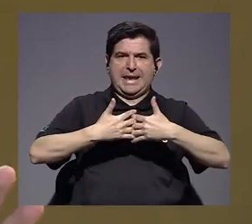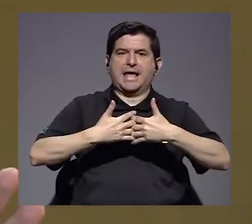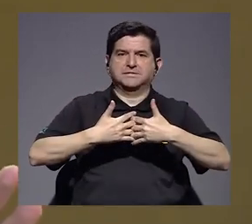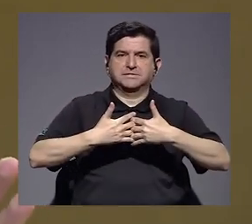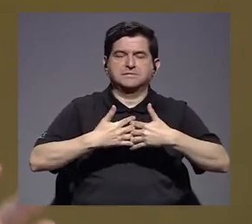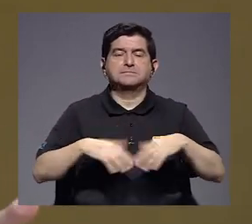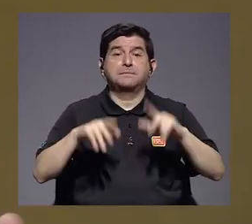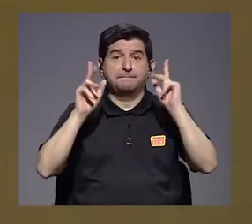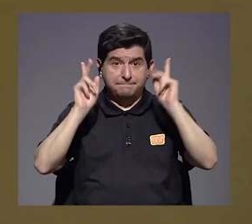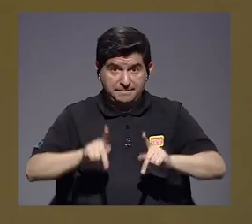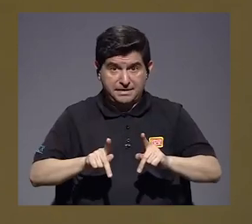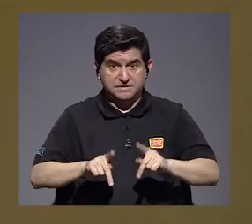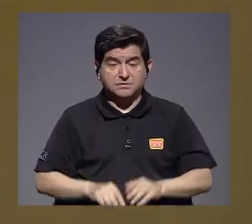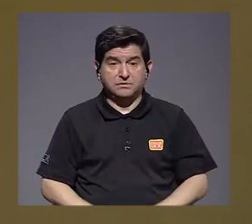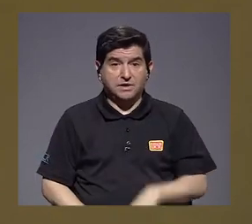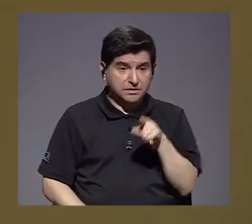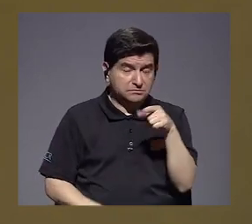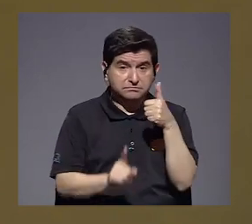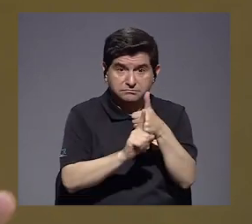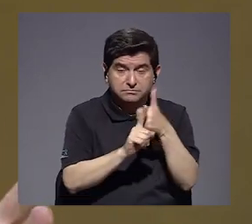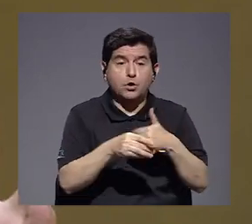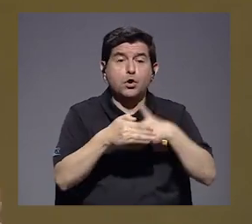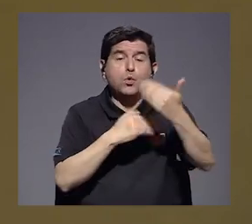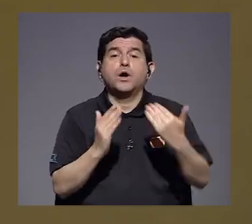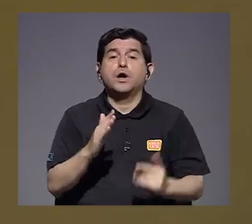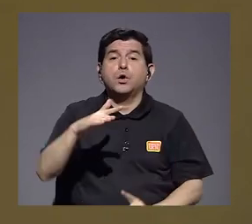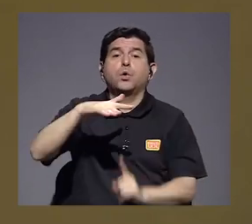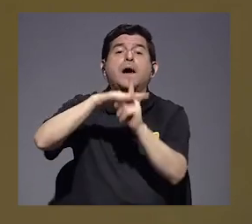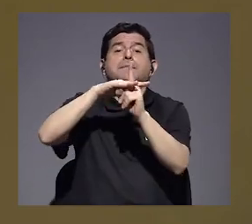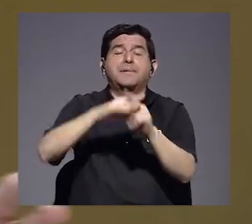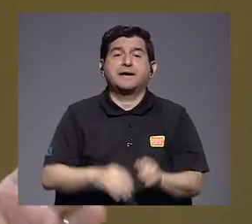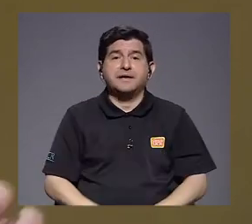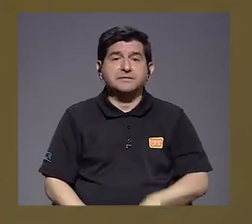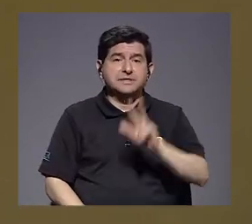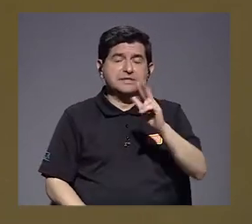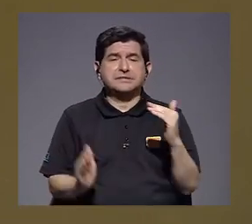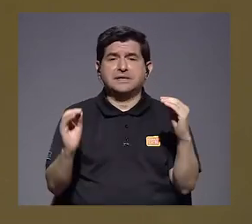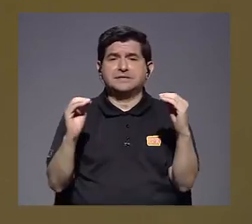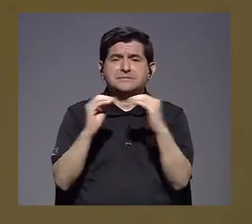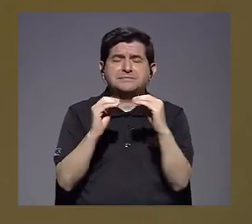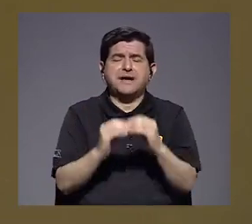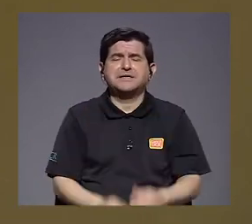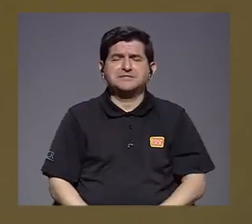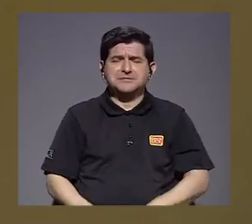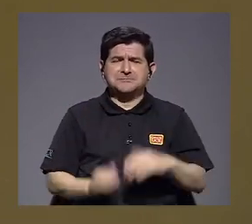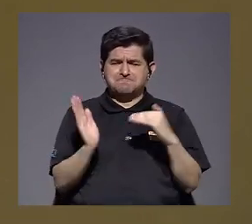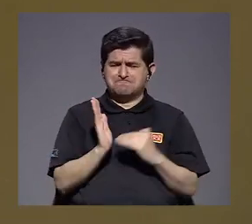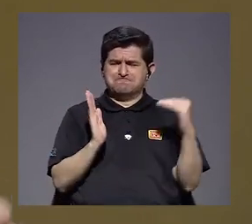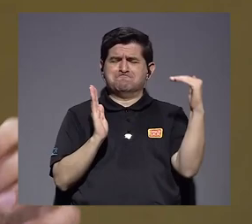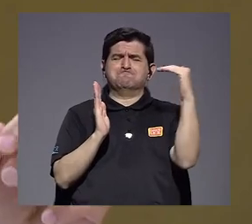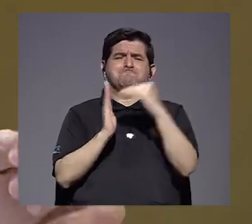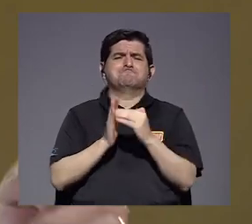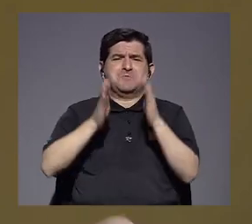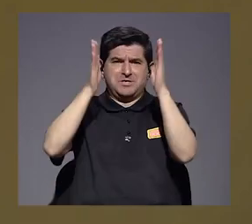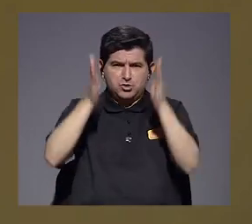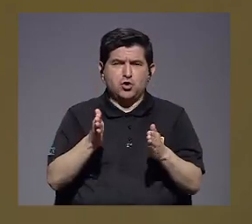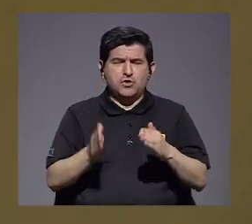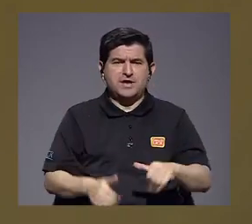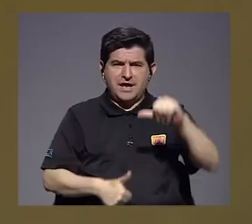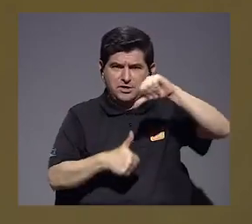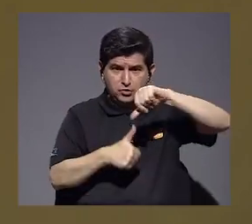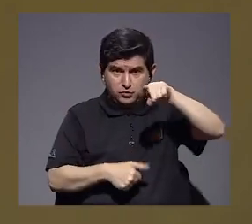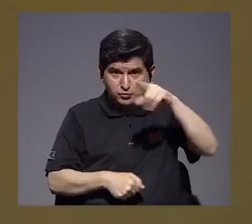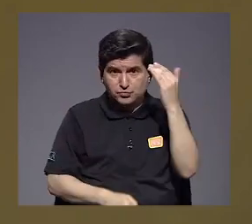gente que inclusive luego aparece como los tres más millonarios de Centroamérica. ¿Usted